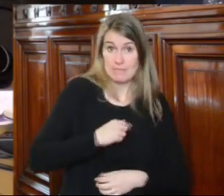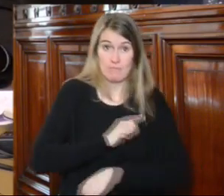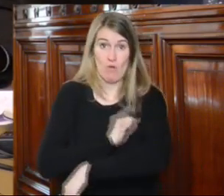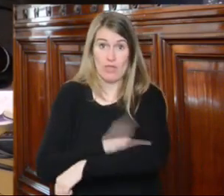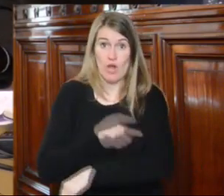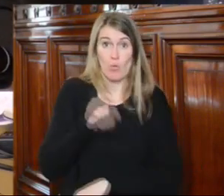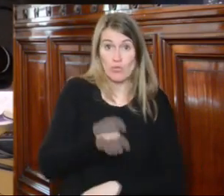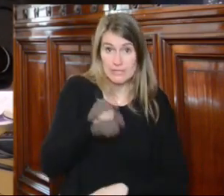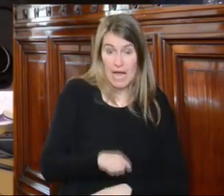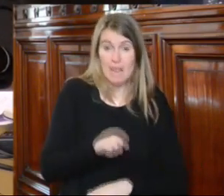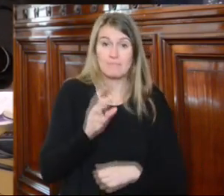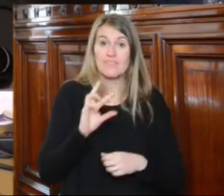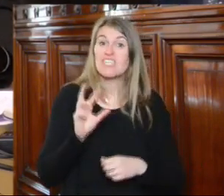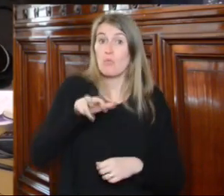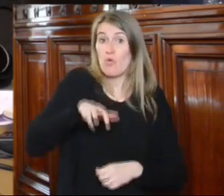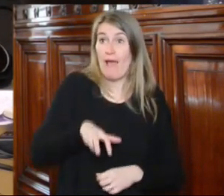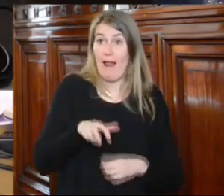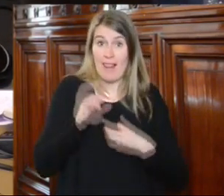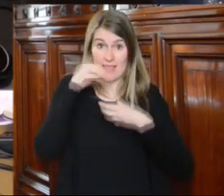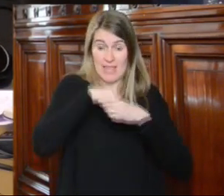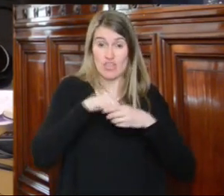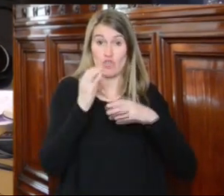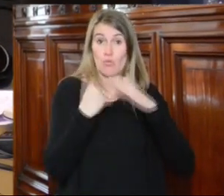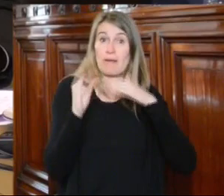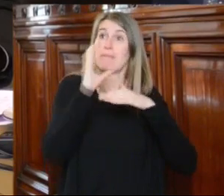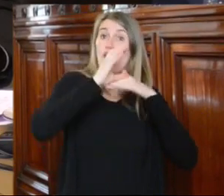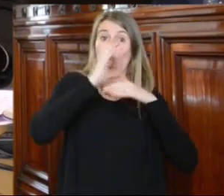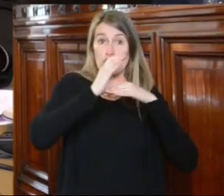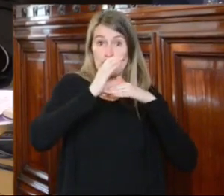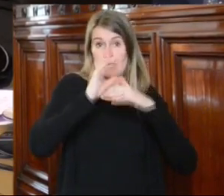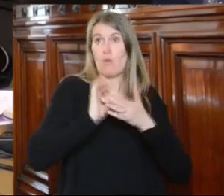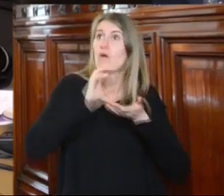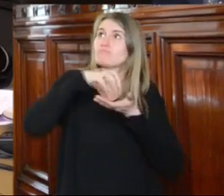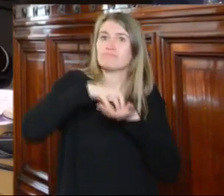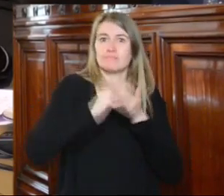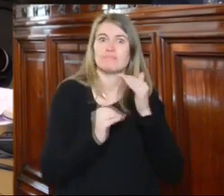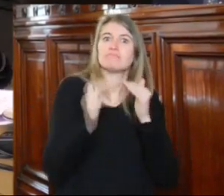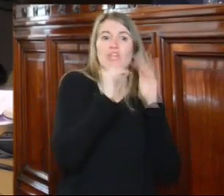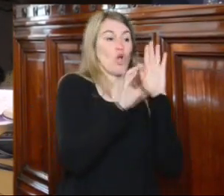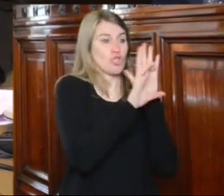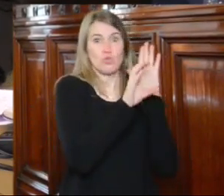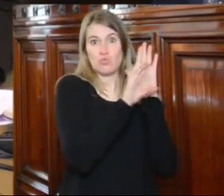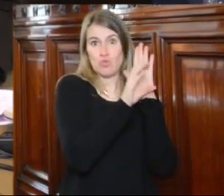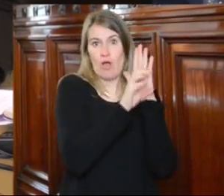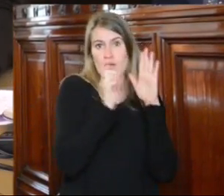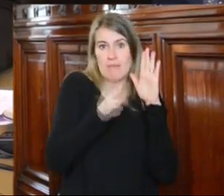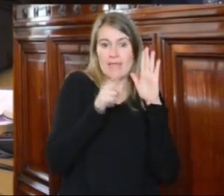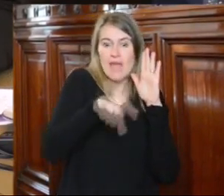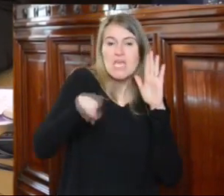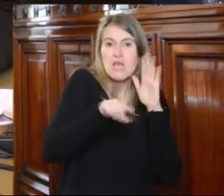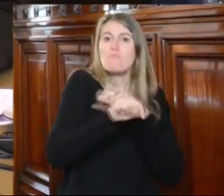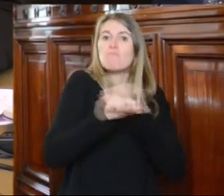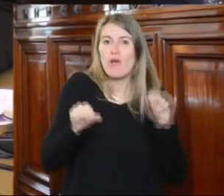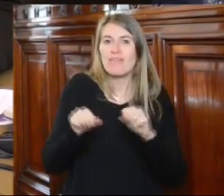el tribunal de lo contencioso administrativo que es en uruguay el órgano a quien la constitución le ha atribuido la competencia para anular